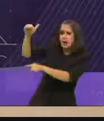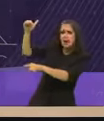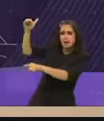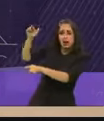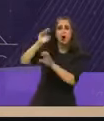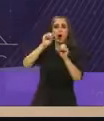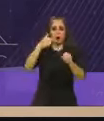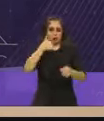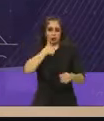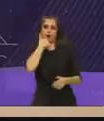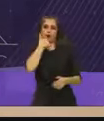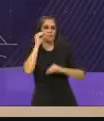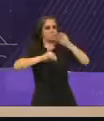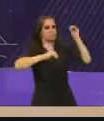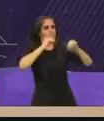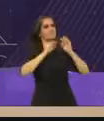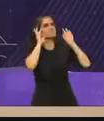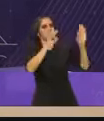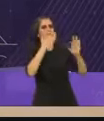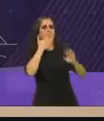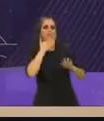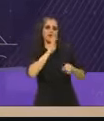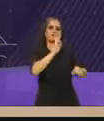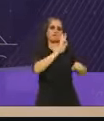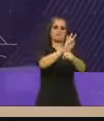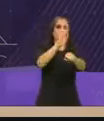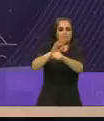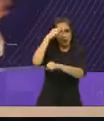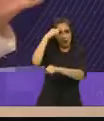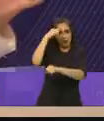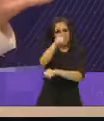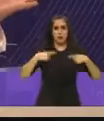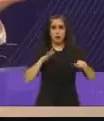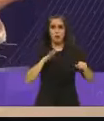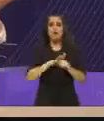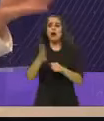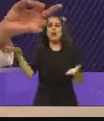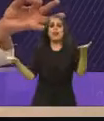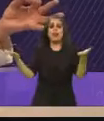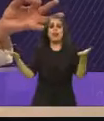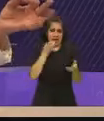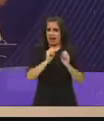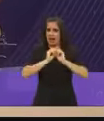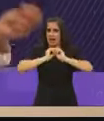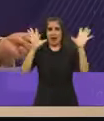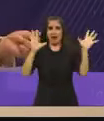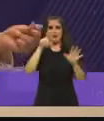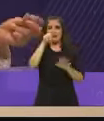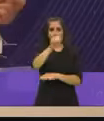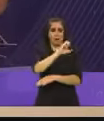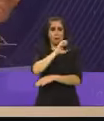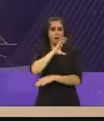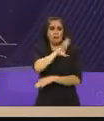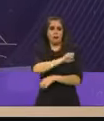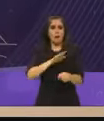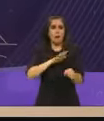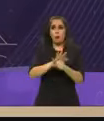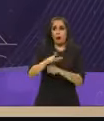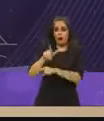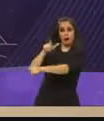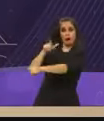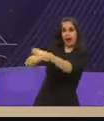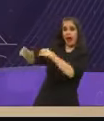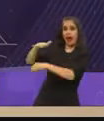construimos para enriquecer la ciudad y su gente así de claro ¿qué prefieres? honestidad o corrupción